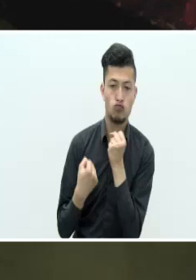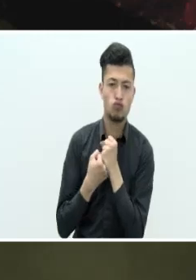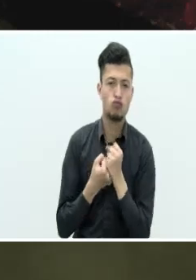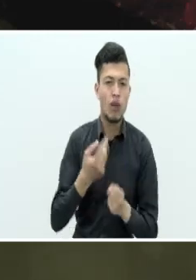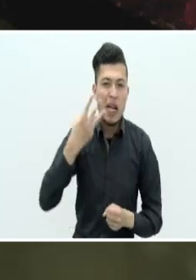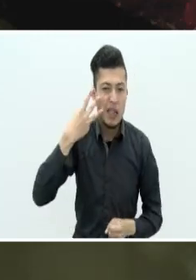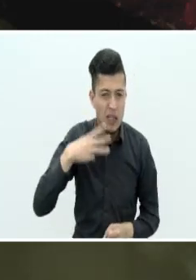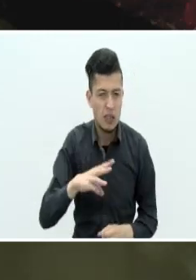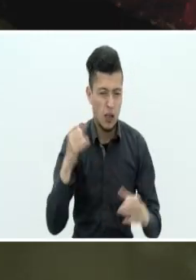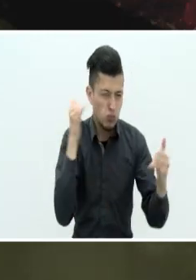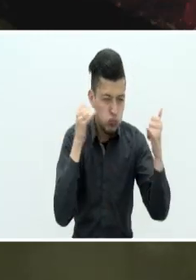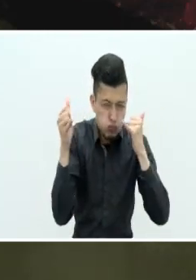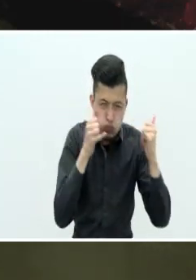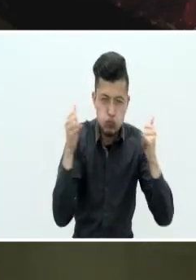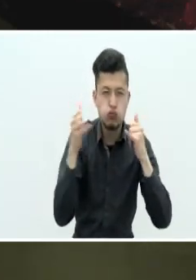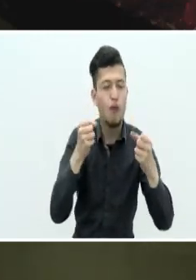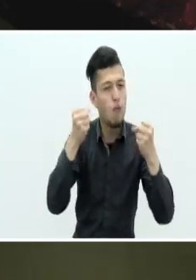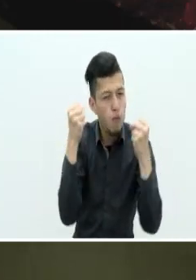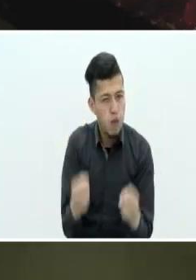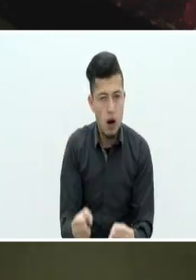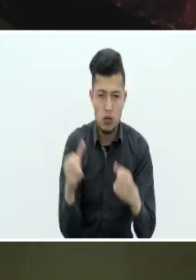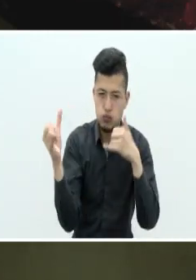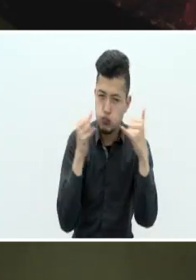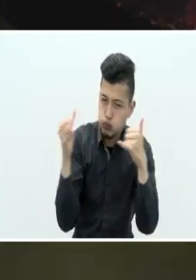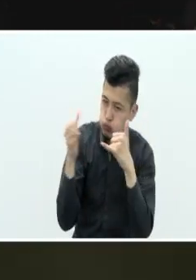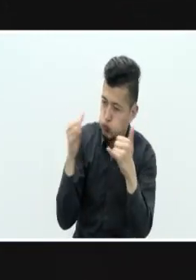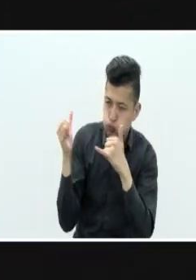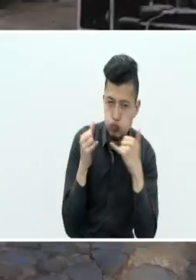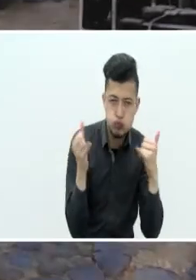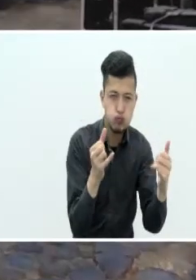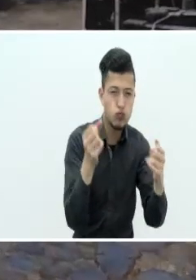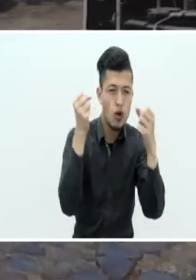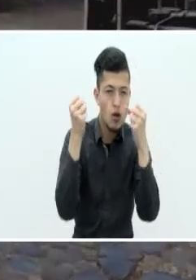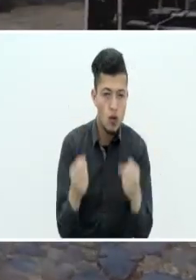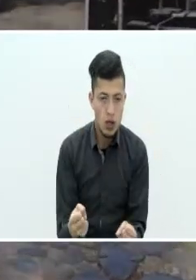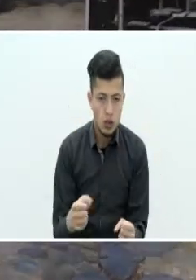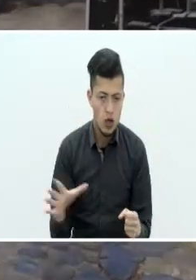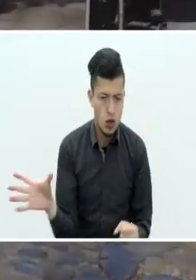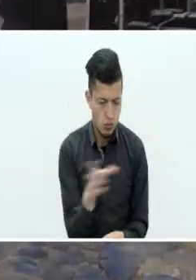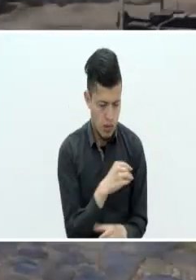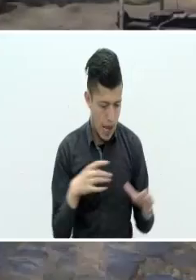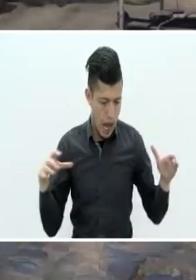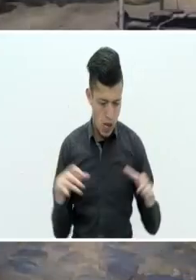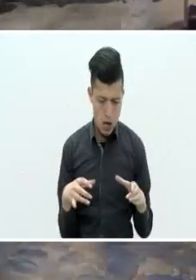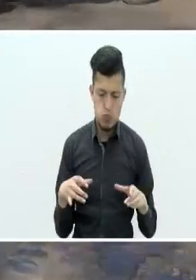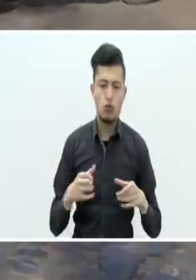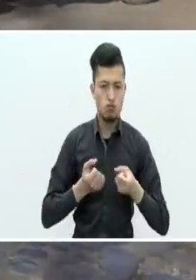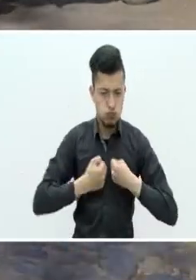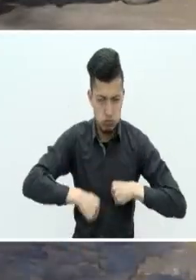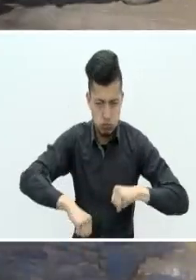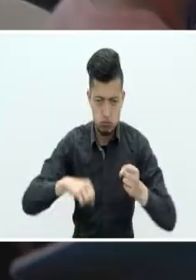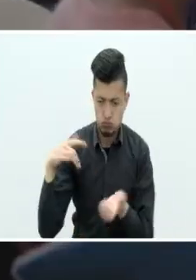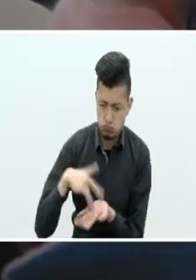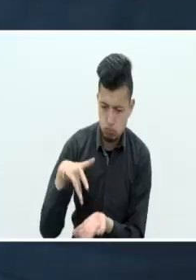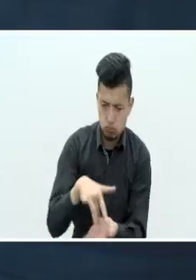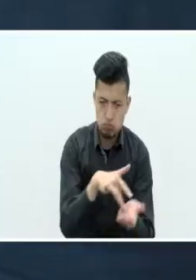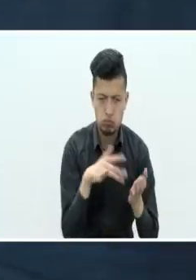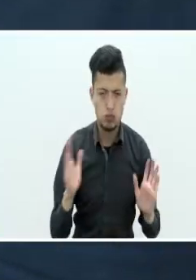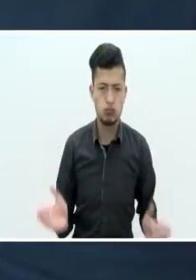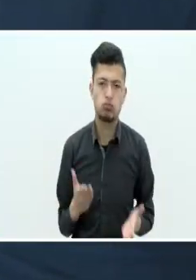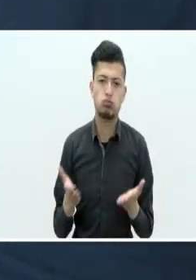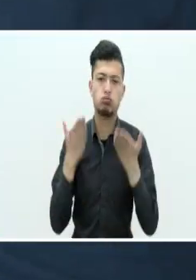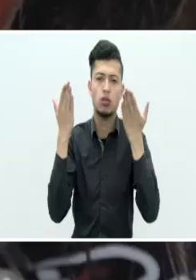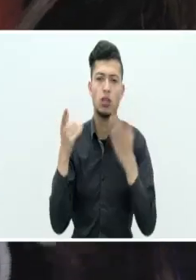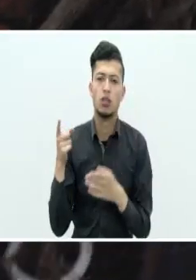fuertes, pero todo el equipo participó con todo el ánimo, recibíamos las